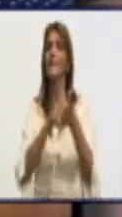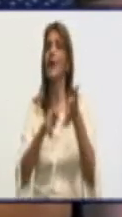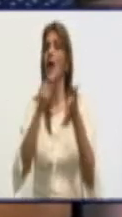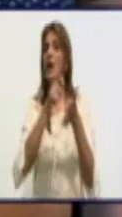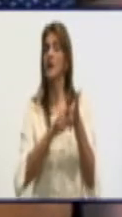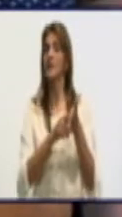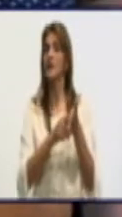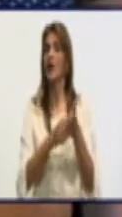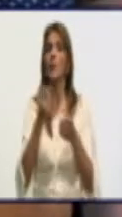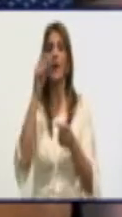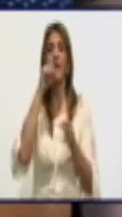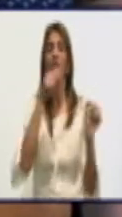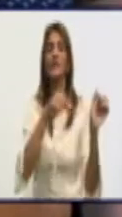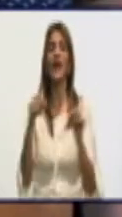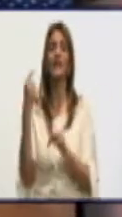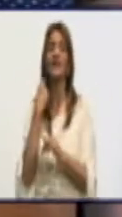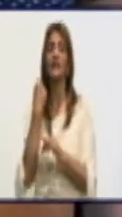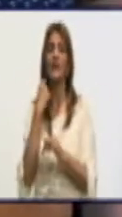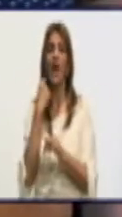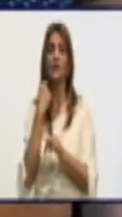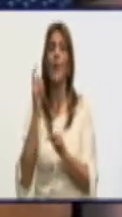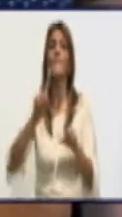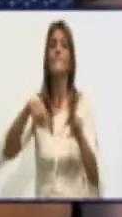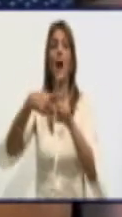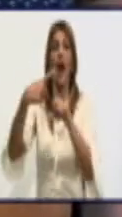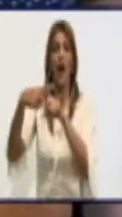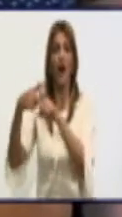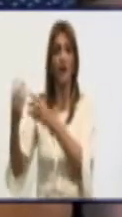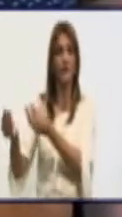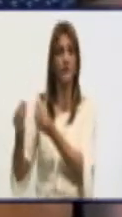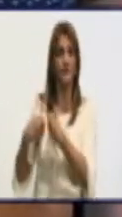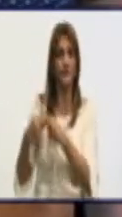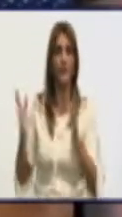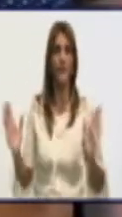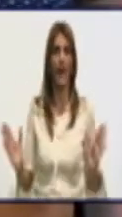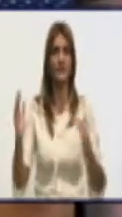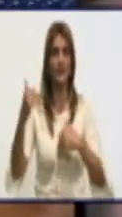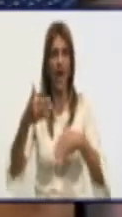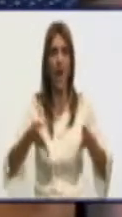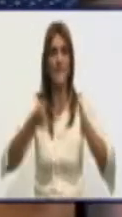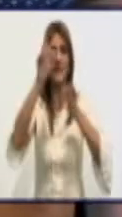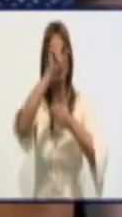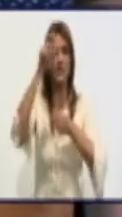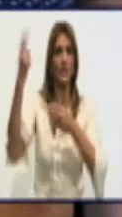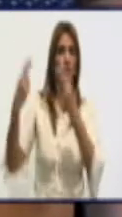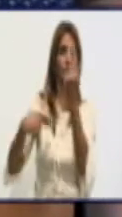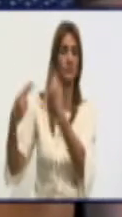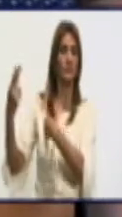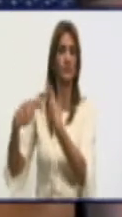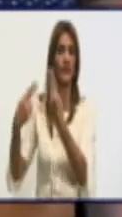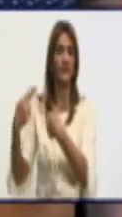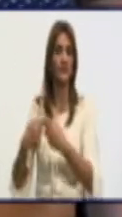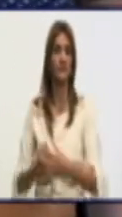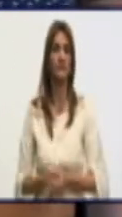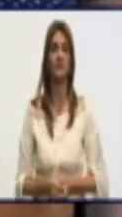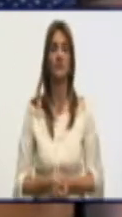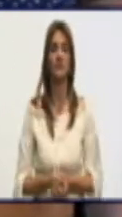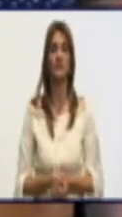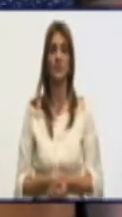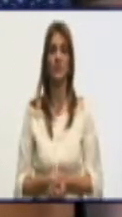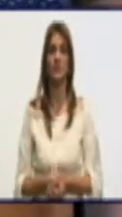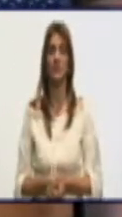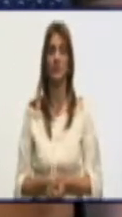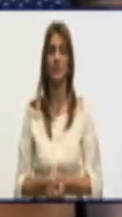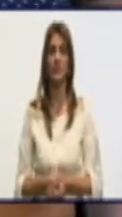finales de este año un nivel de bandejas por la vía del ministerio, y bueno, lo otro que nos queda es comprarlo, como sabemos, el tema